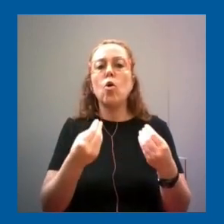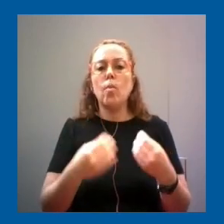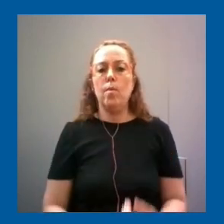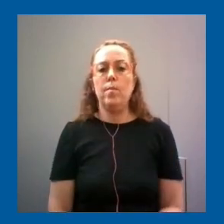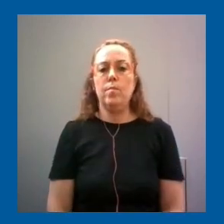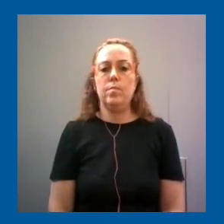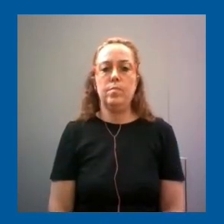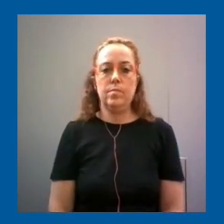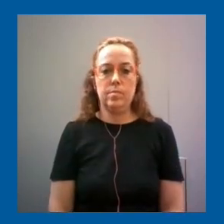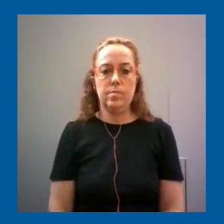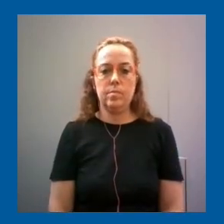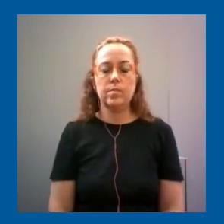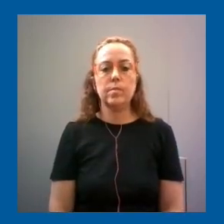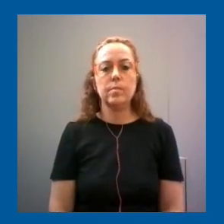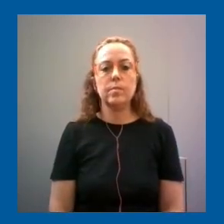Entonces, bueno,